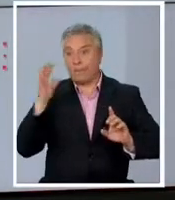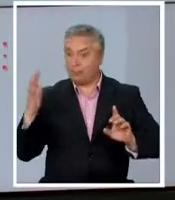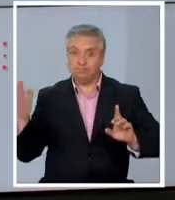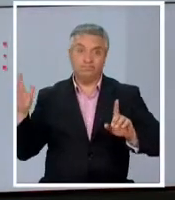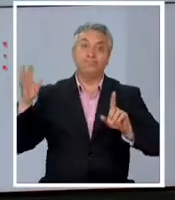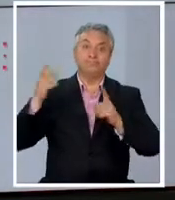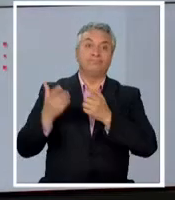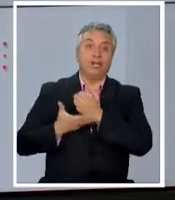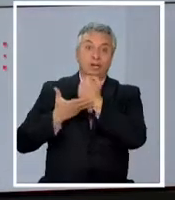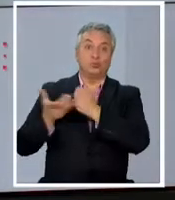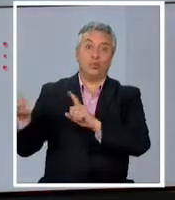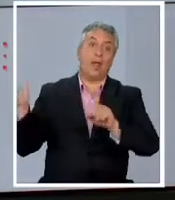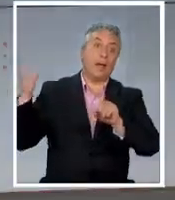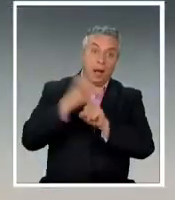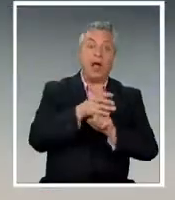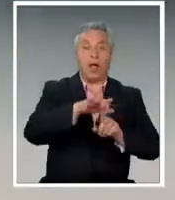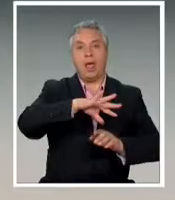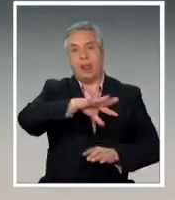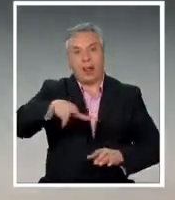fueron detenidos